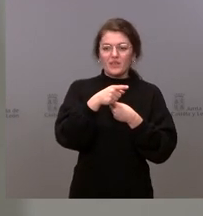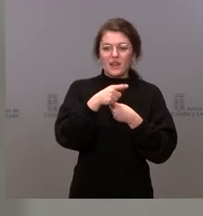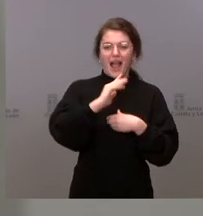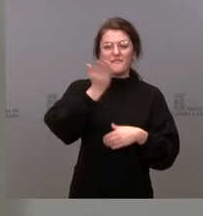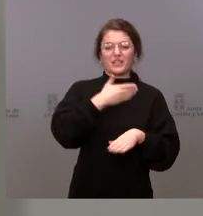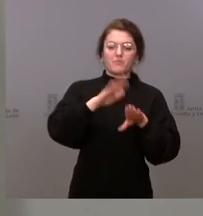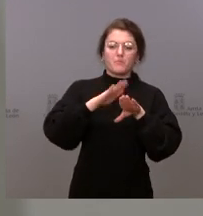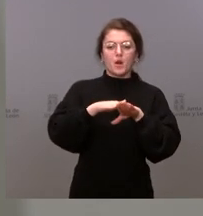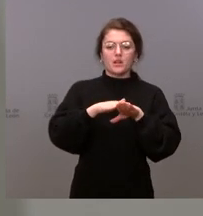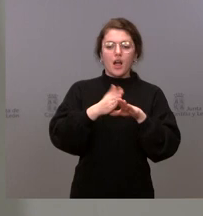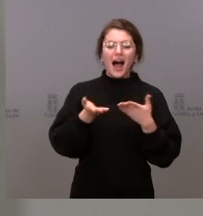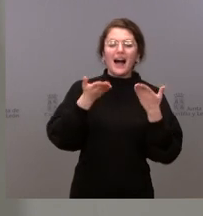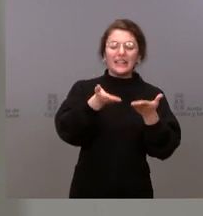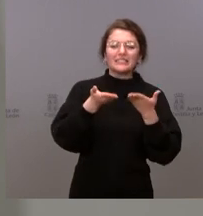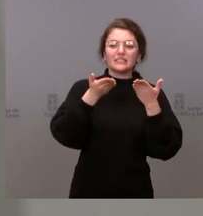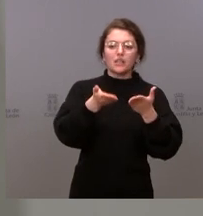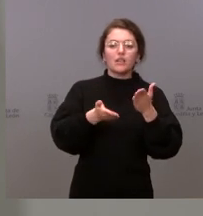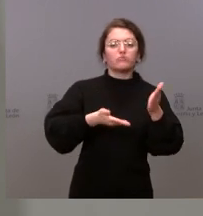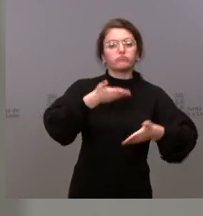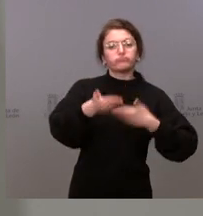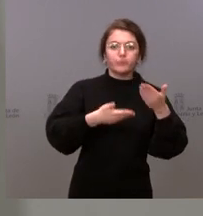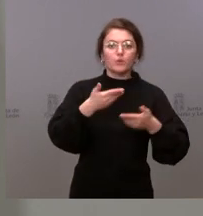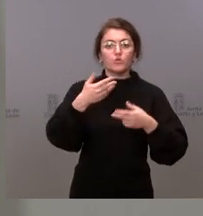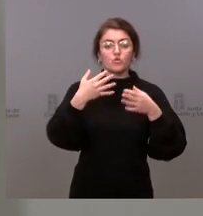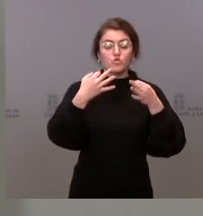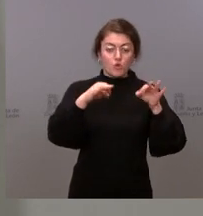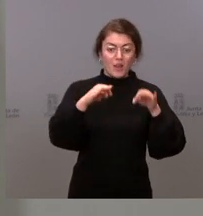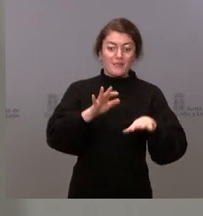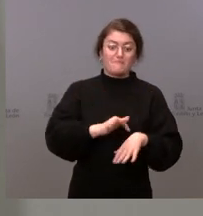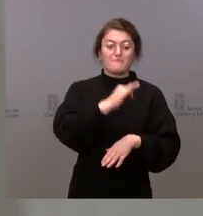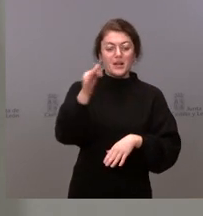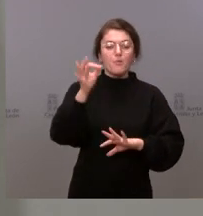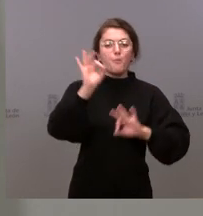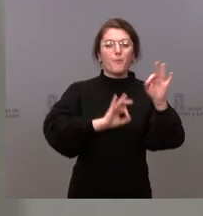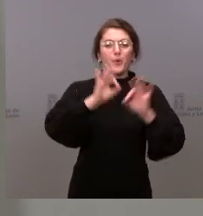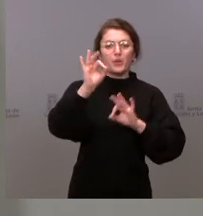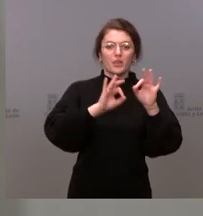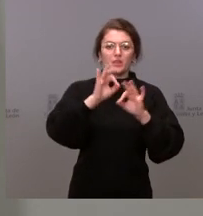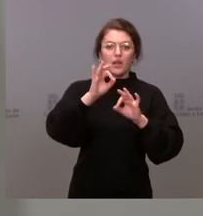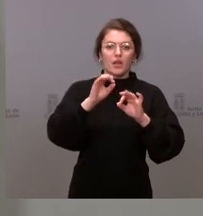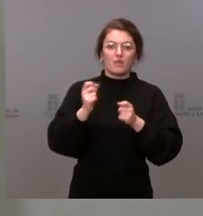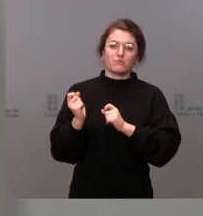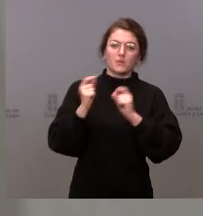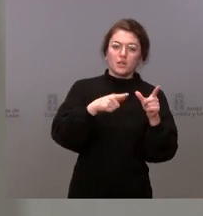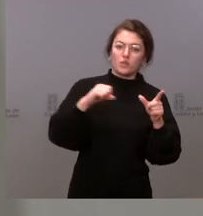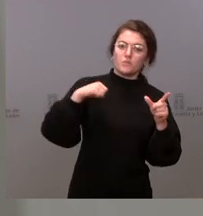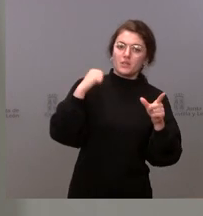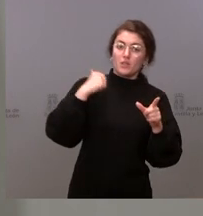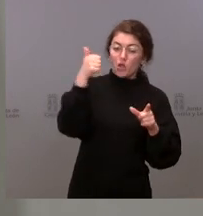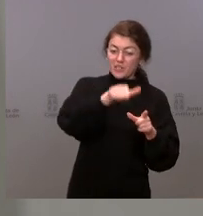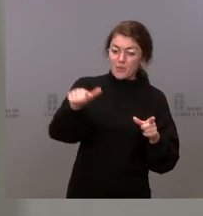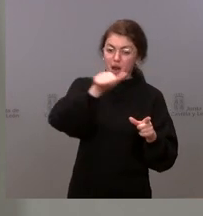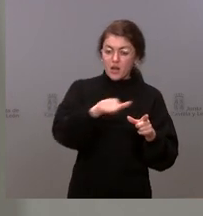normal y sobre todo unas tasas de hospitalización semanales que empiecen a introducirse no en el riesgo bajo donde están sino